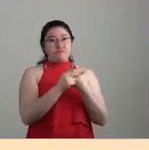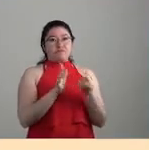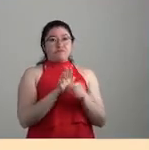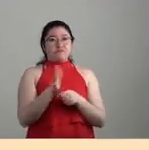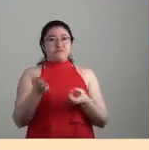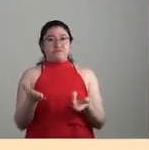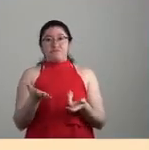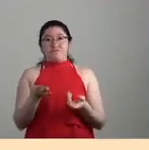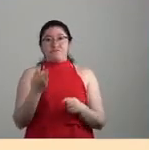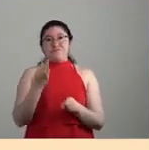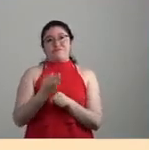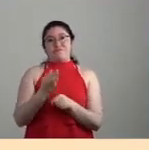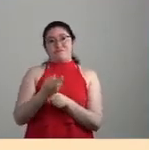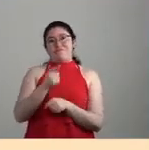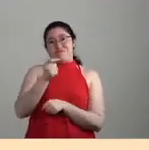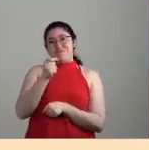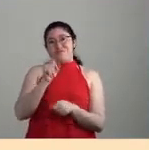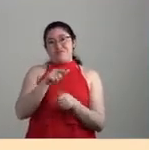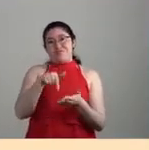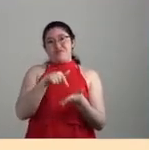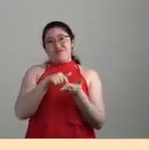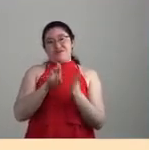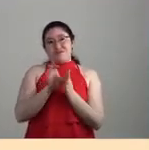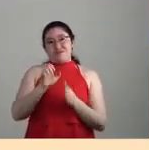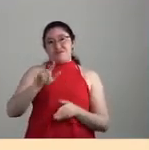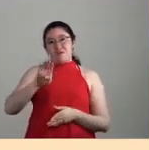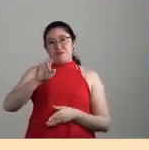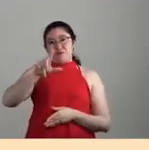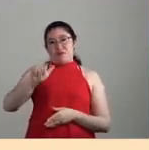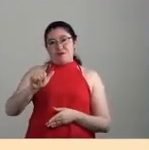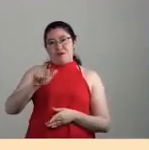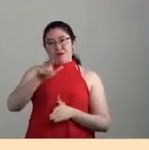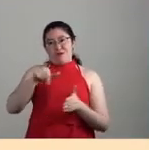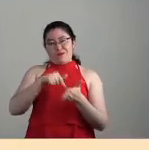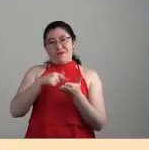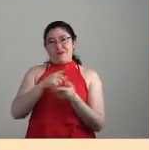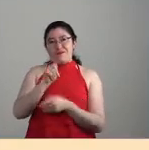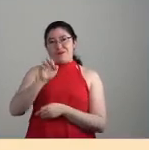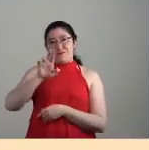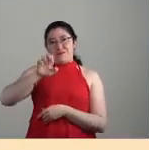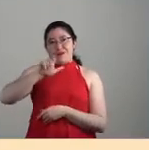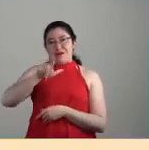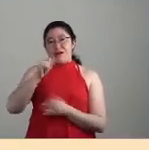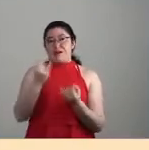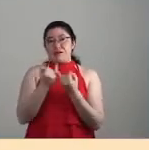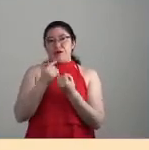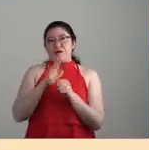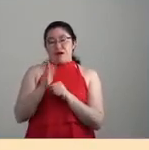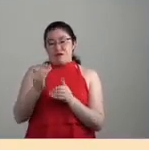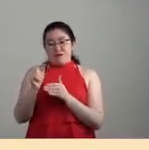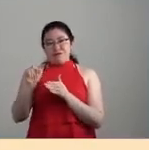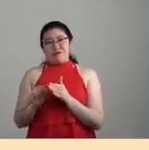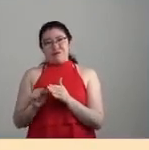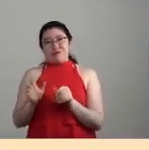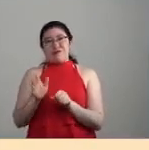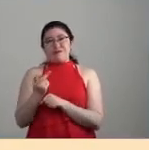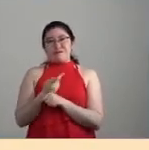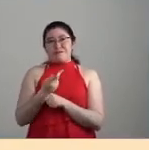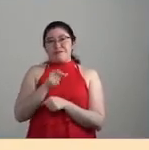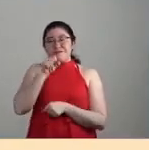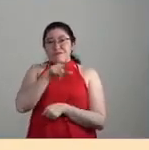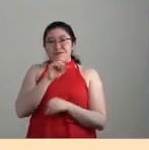en este caso tropicales en el caso del ébola pero también en el caso del sudeste asiático y de China pues lo que sería